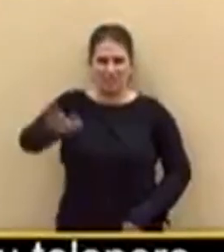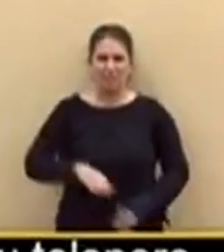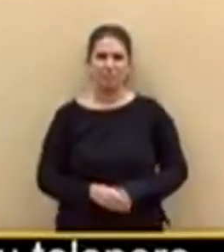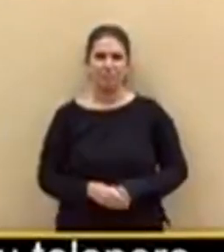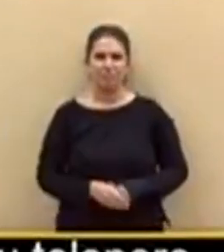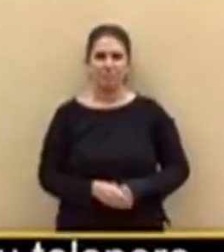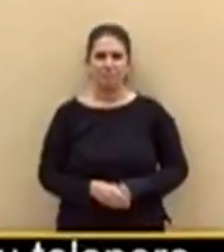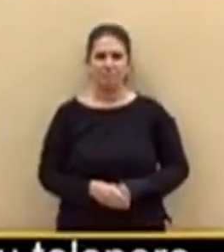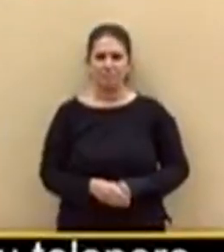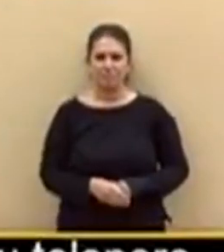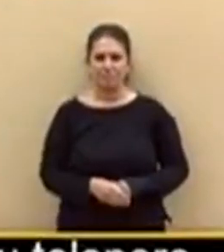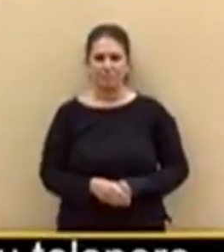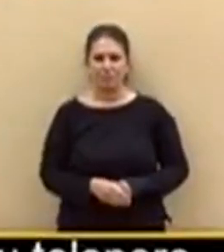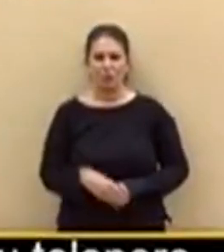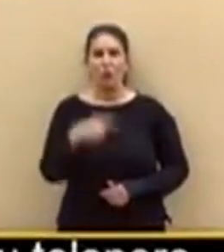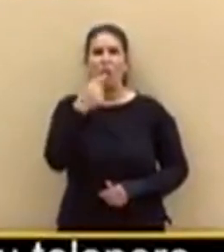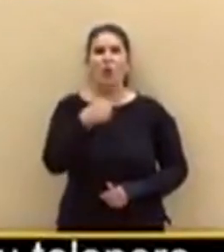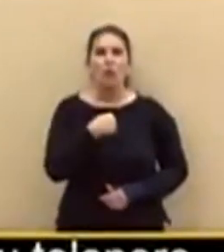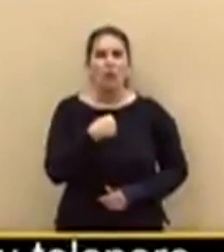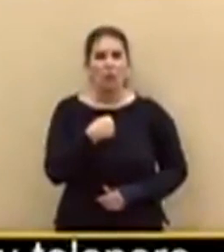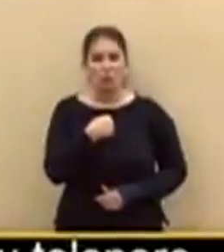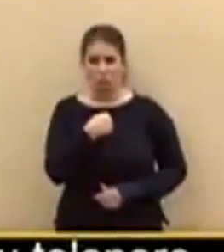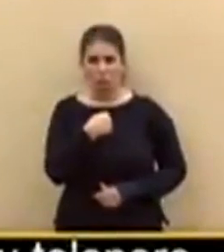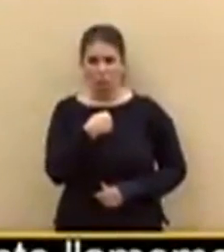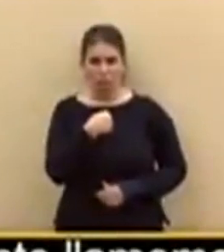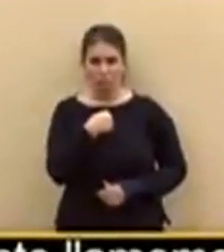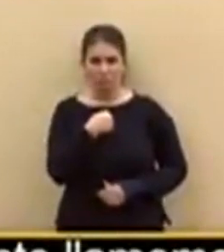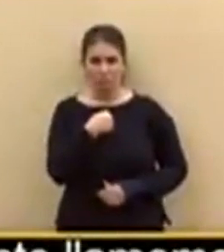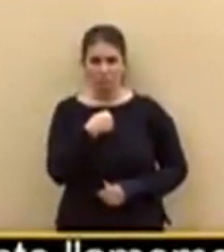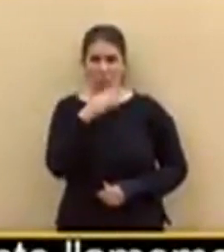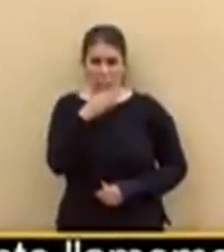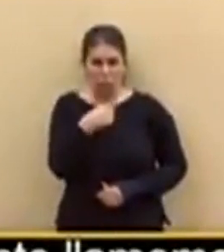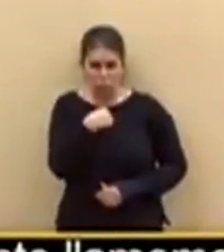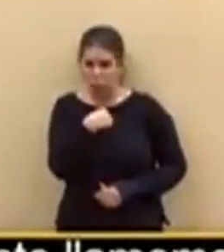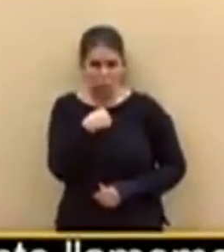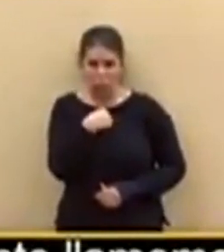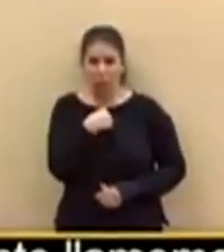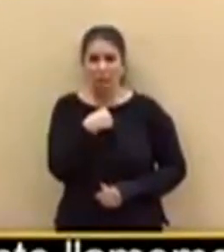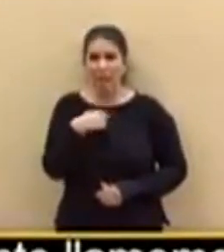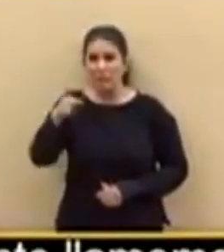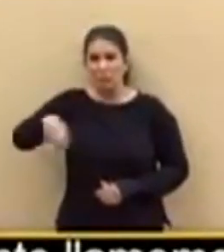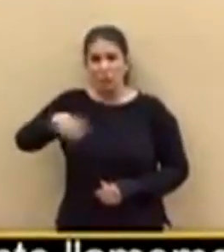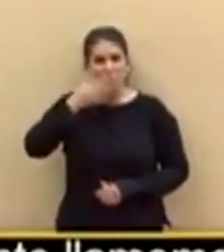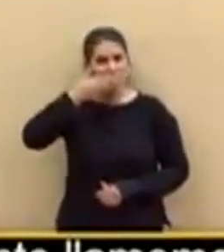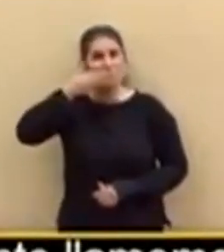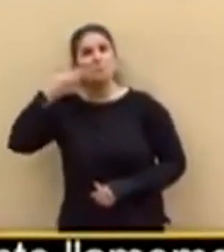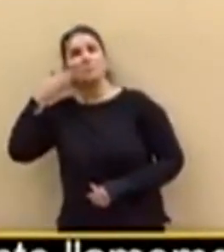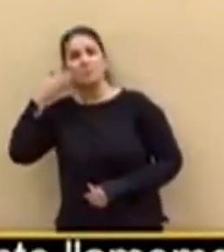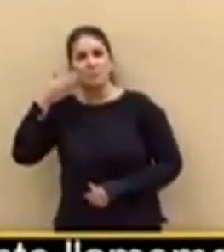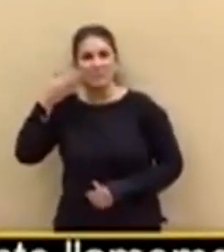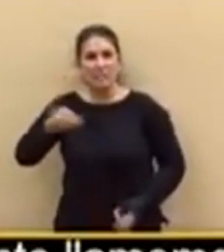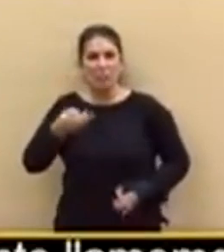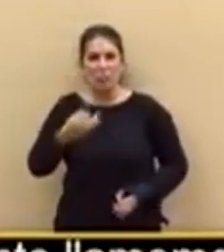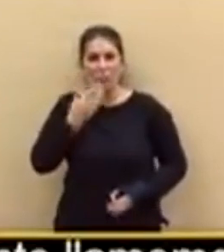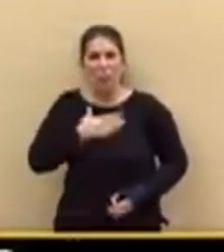Y no es que lo diga yo, es que hacen gala de ello en cuanto pueden. Y mire, señora